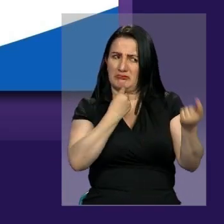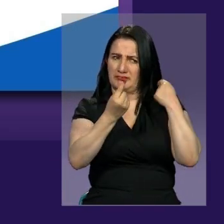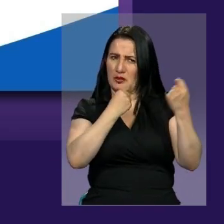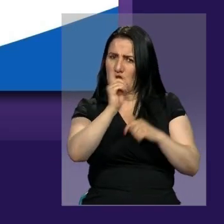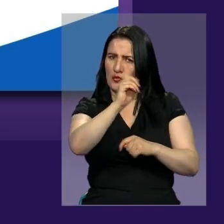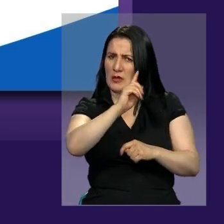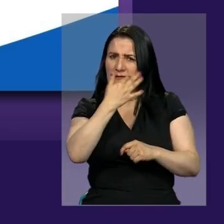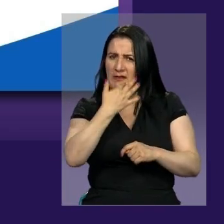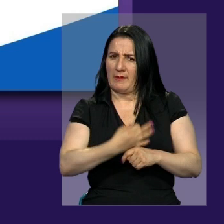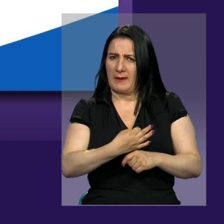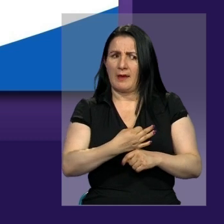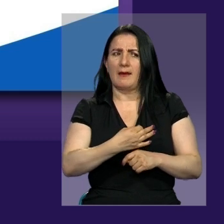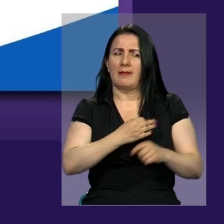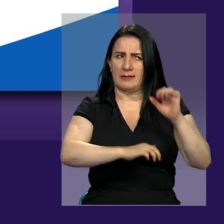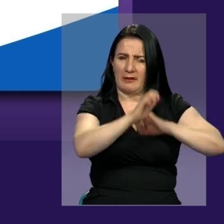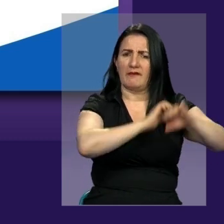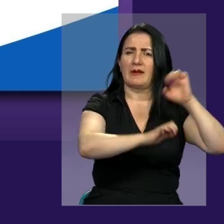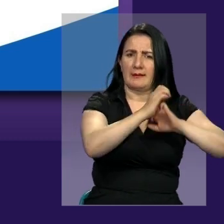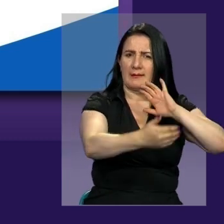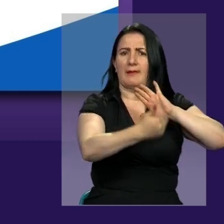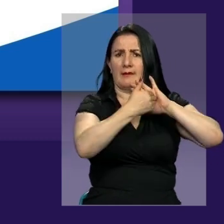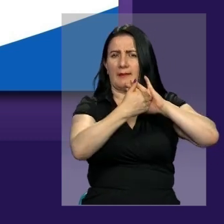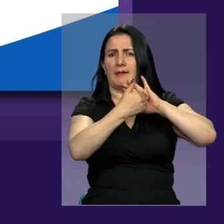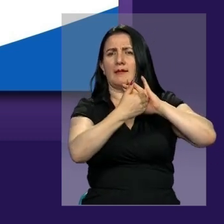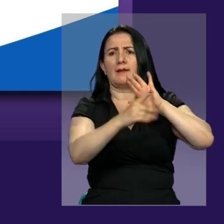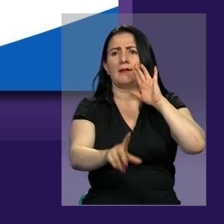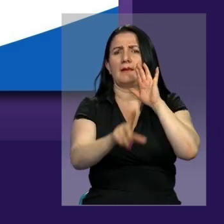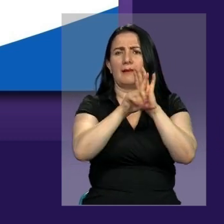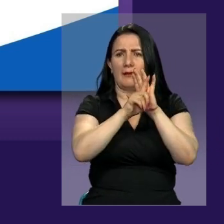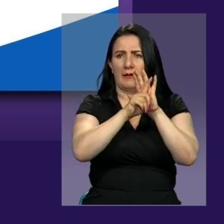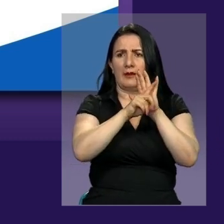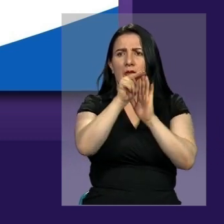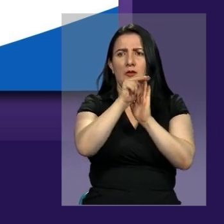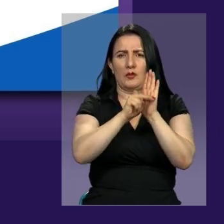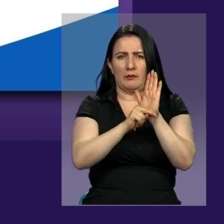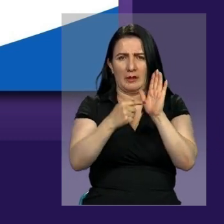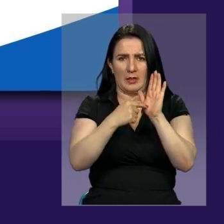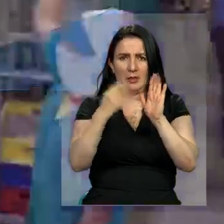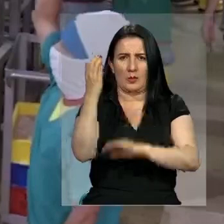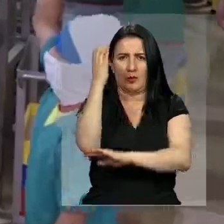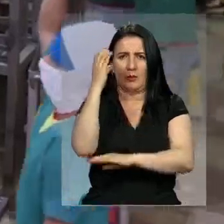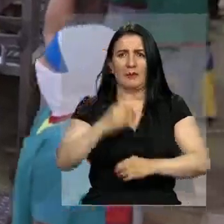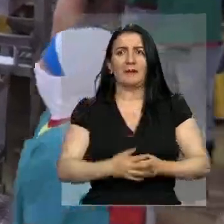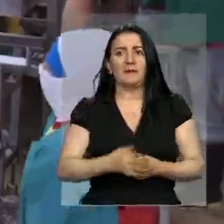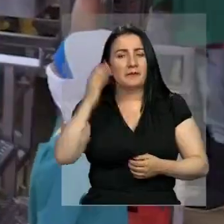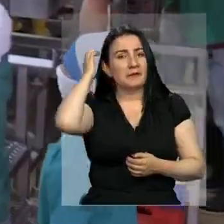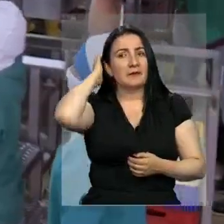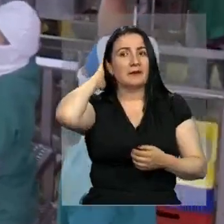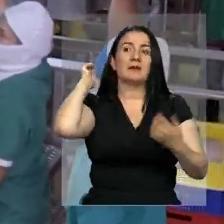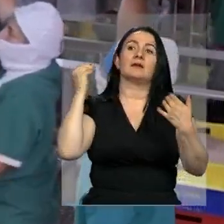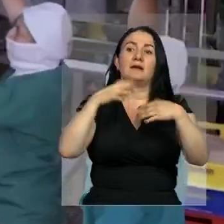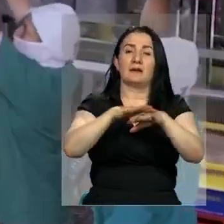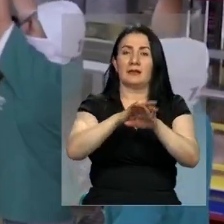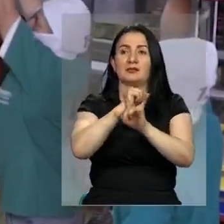es cierto y procederá a defenderse de este ataque bajo la ley y normatividad vigente en Colombia. En redes sociales circulan